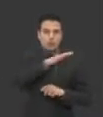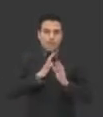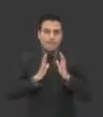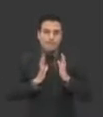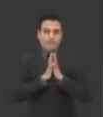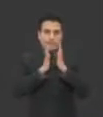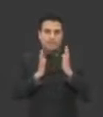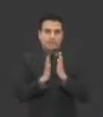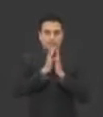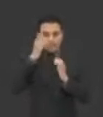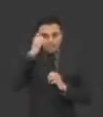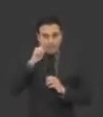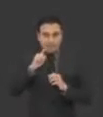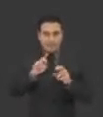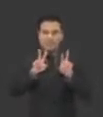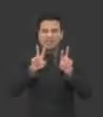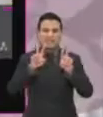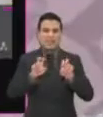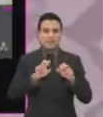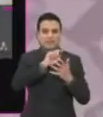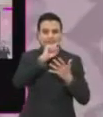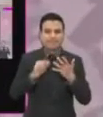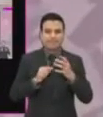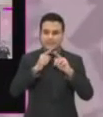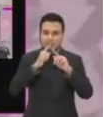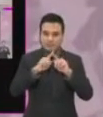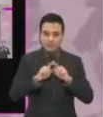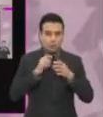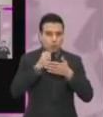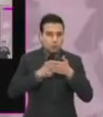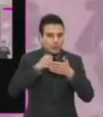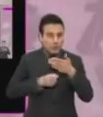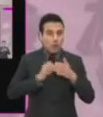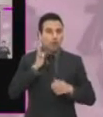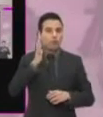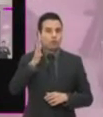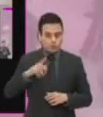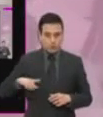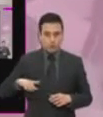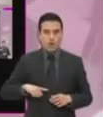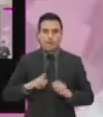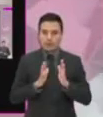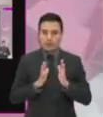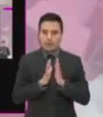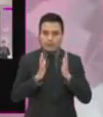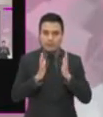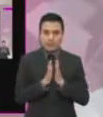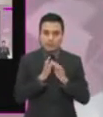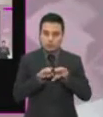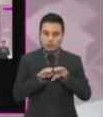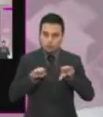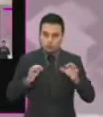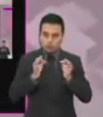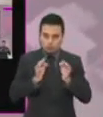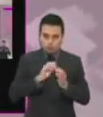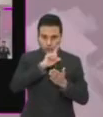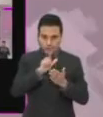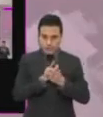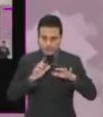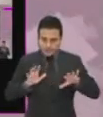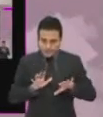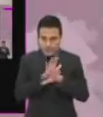luchar por cada una de las demandas hasta hacer realidad un gobierno democrático que realice las reformas propuestas.